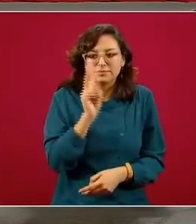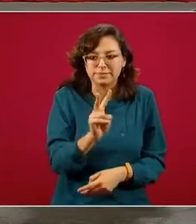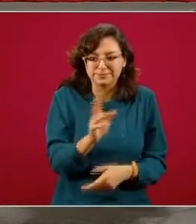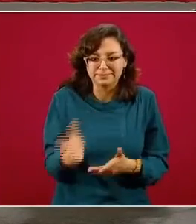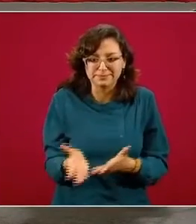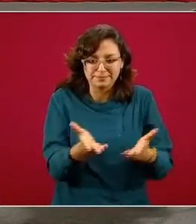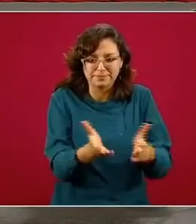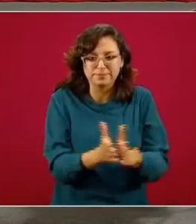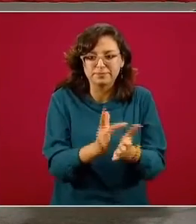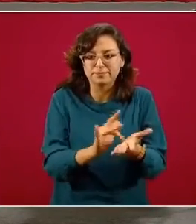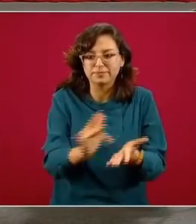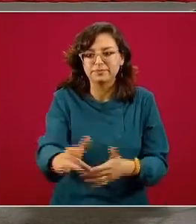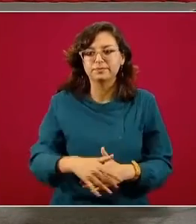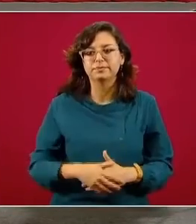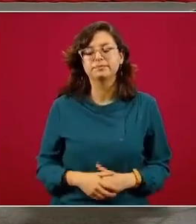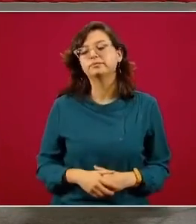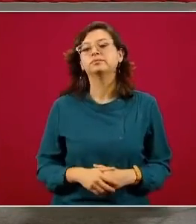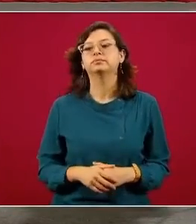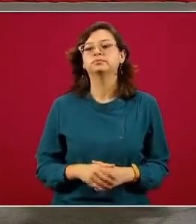gracias